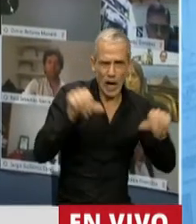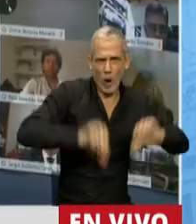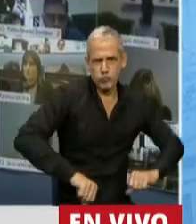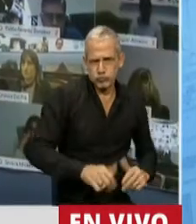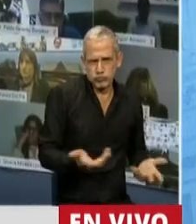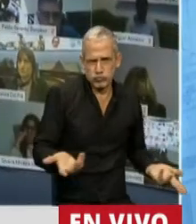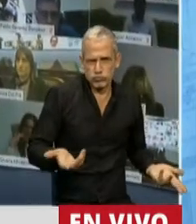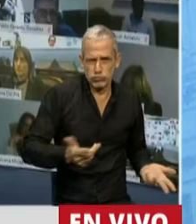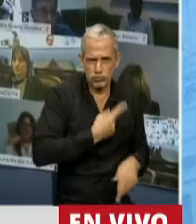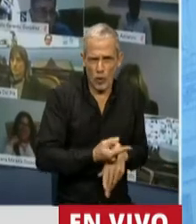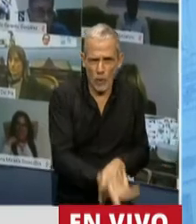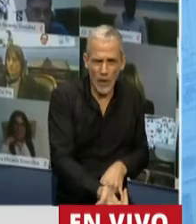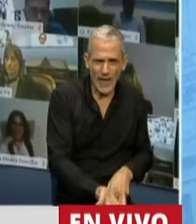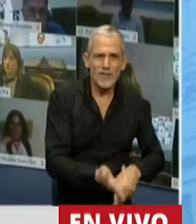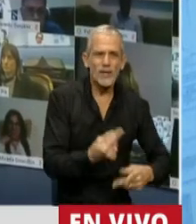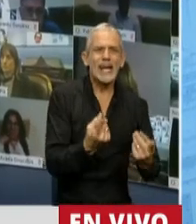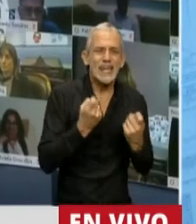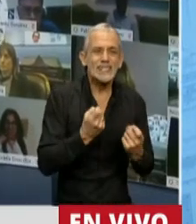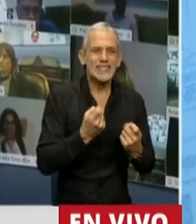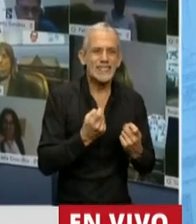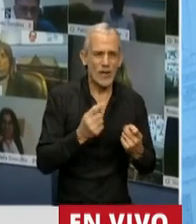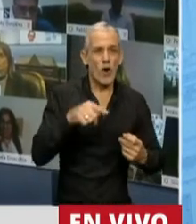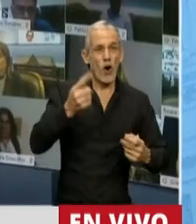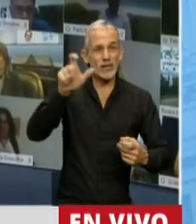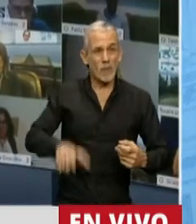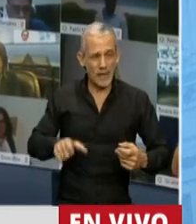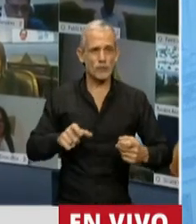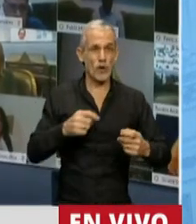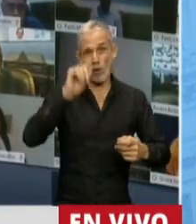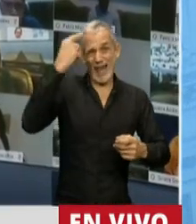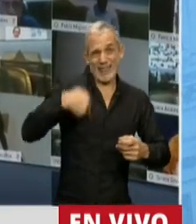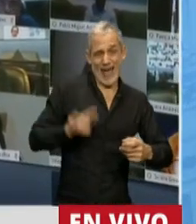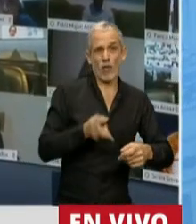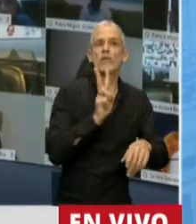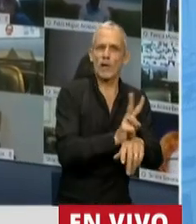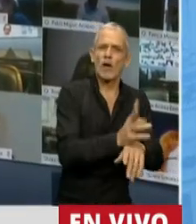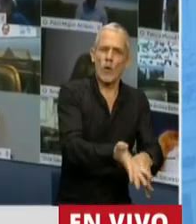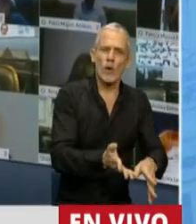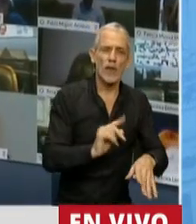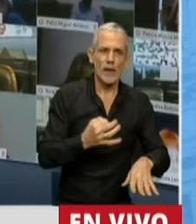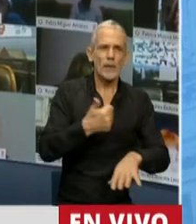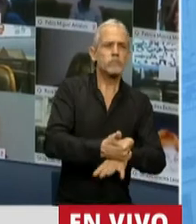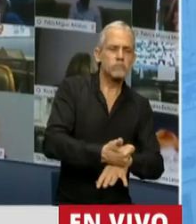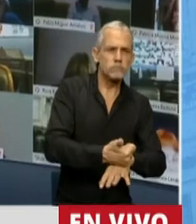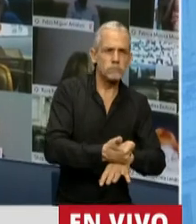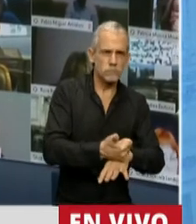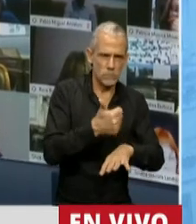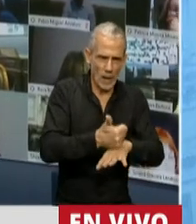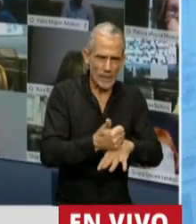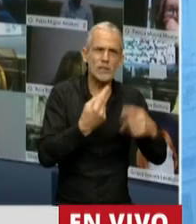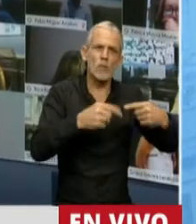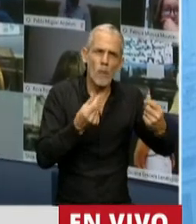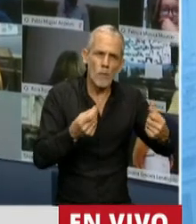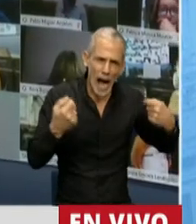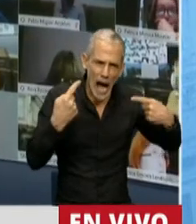nivel de riesgo que requiere la protección de un Estado. Un Estado que tiene que estar presente, presente con recursos